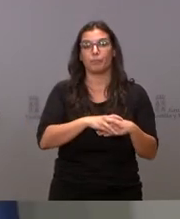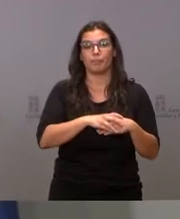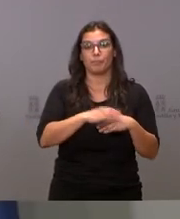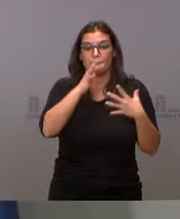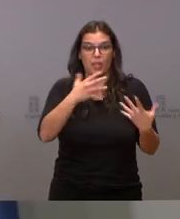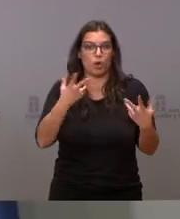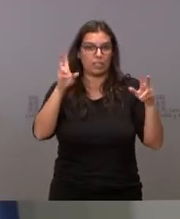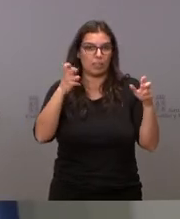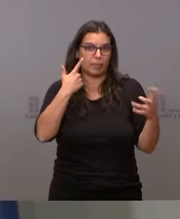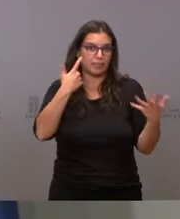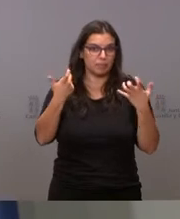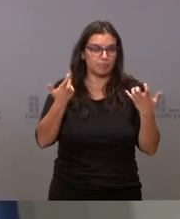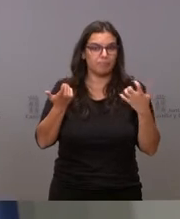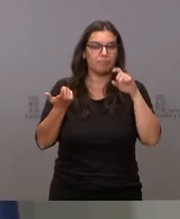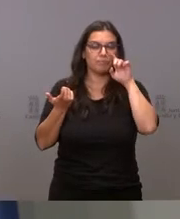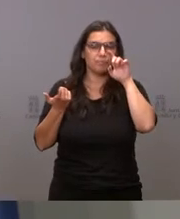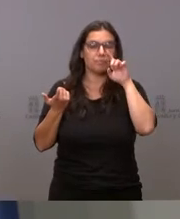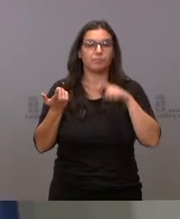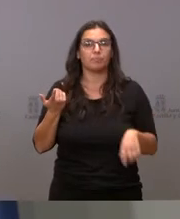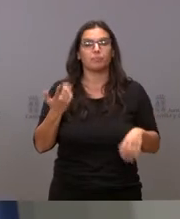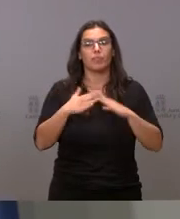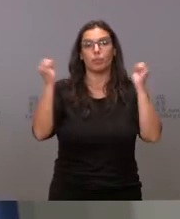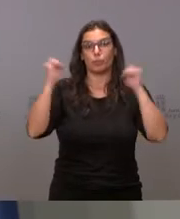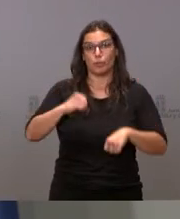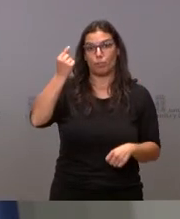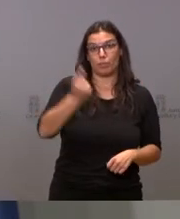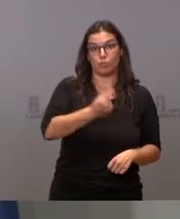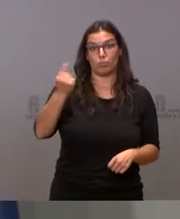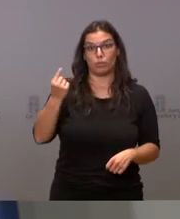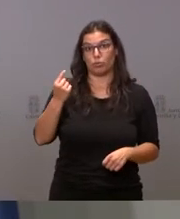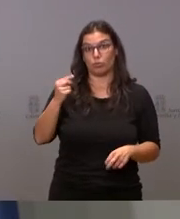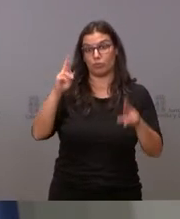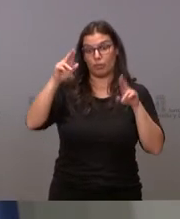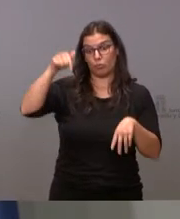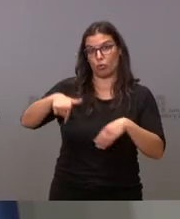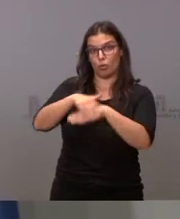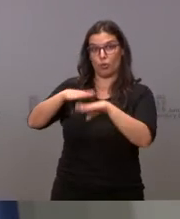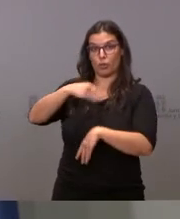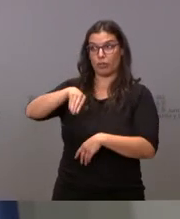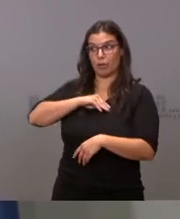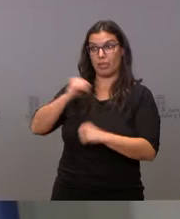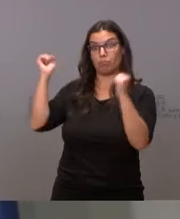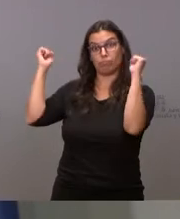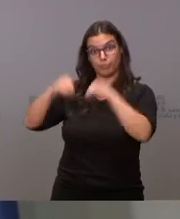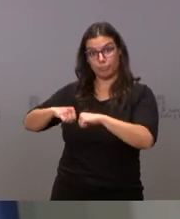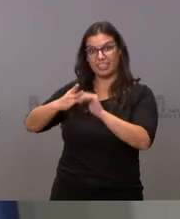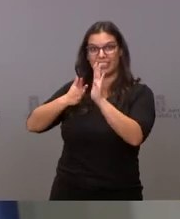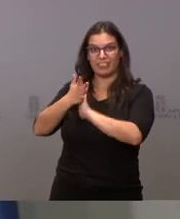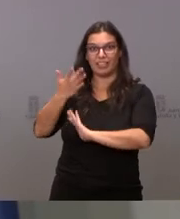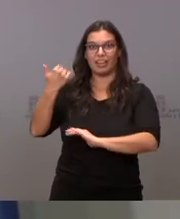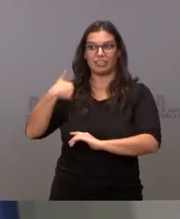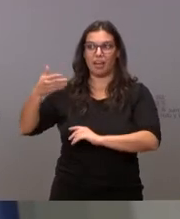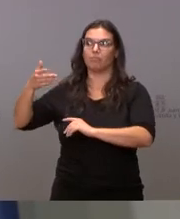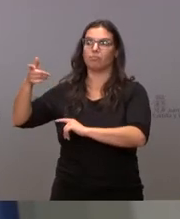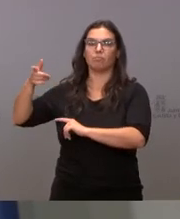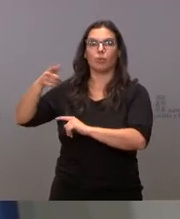actualidad, la aprobación del presupuesto que esperamos se apruebe hoy del Gobierno, lo que nos va a permitir elaborar